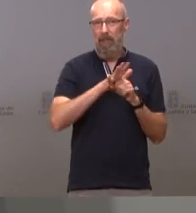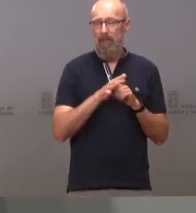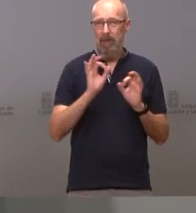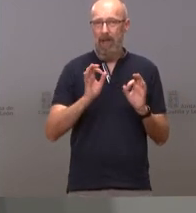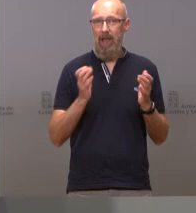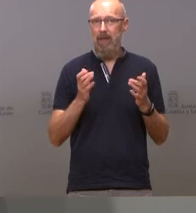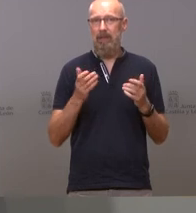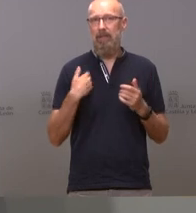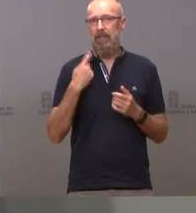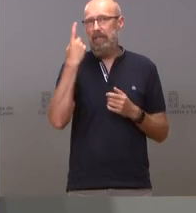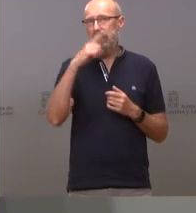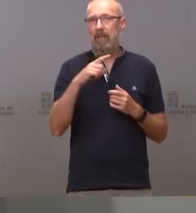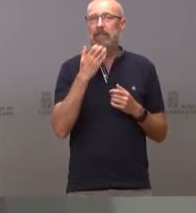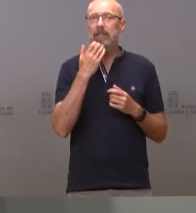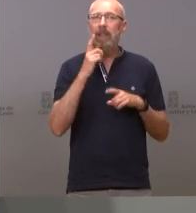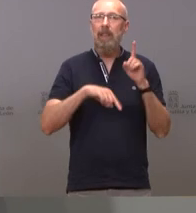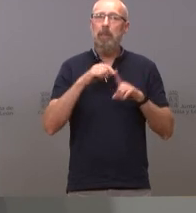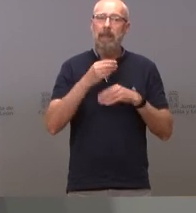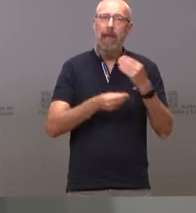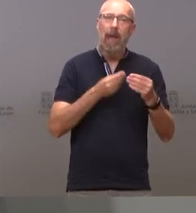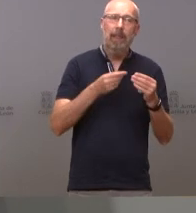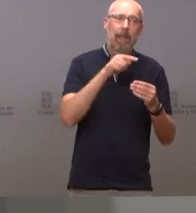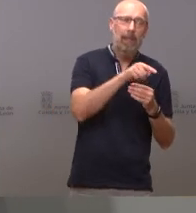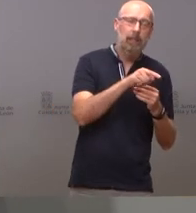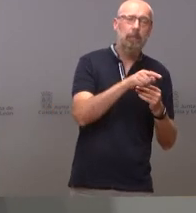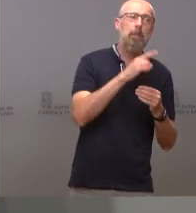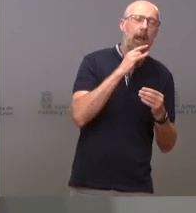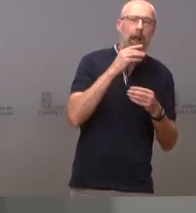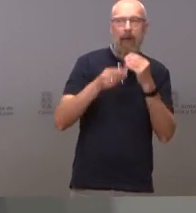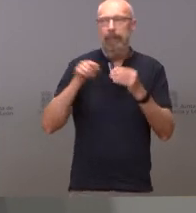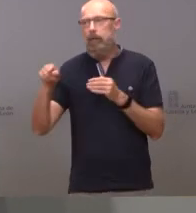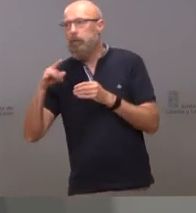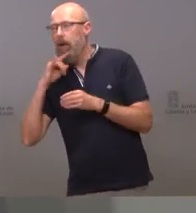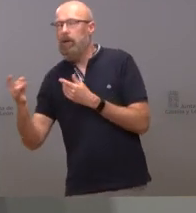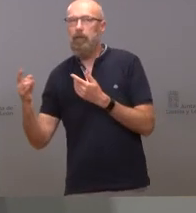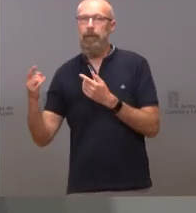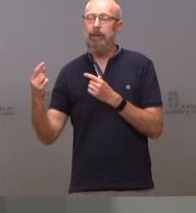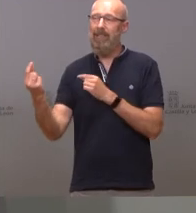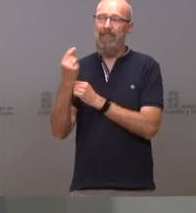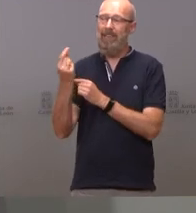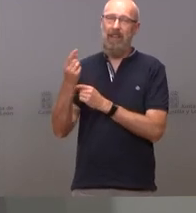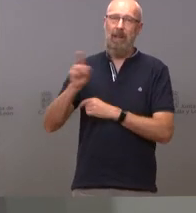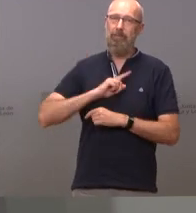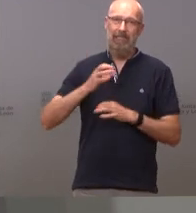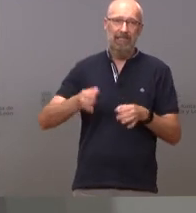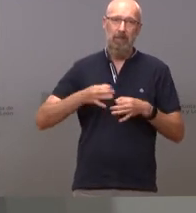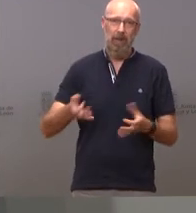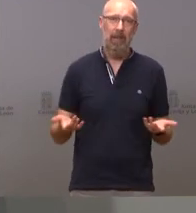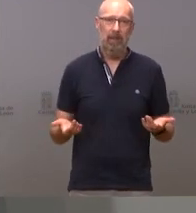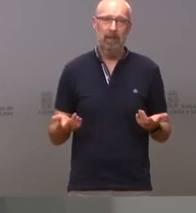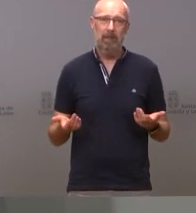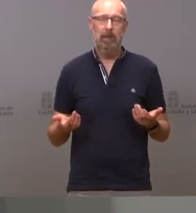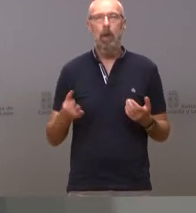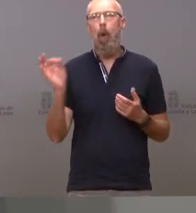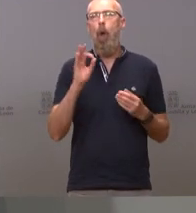no tenemos ninguna posibilidad de éxito porque sólo tenemos estas dos opciones o somos una gente muy temerosa